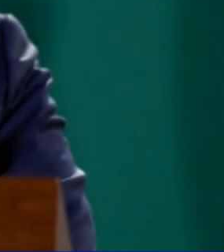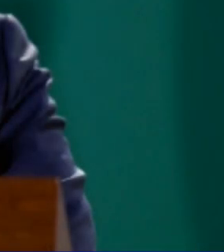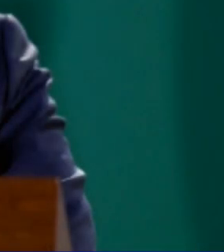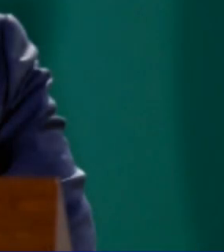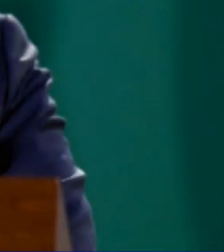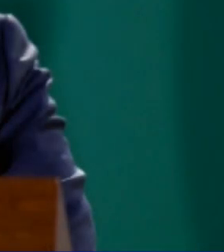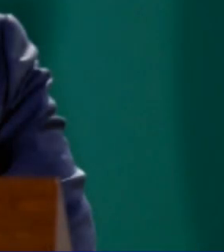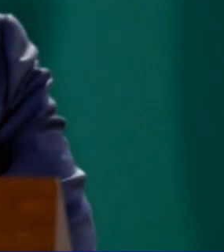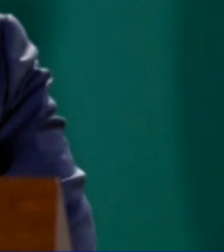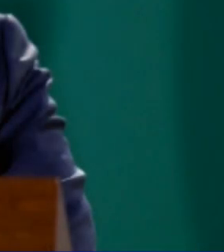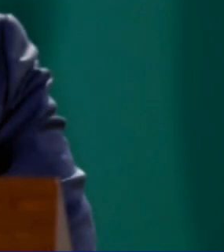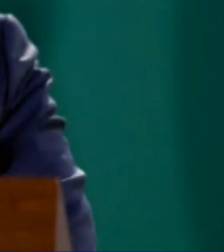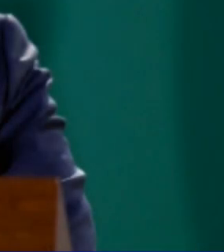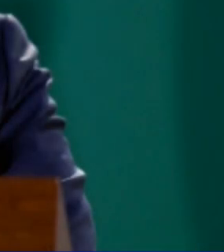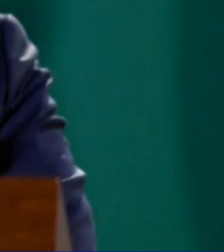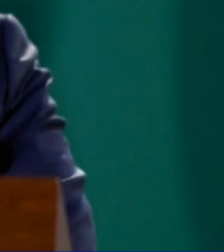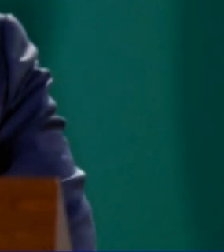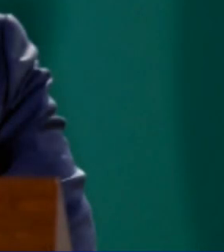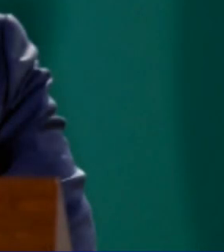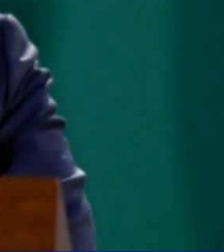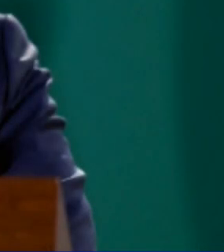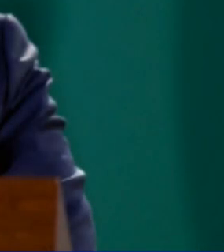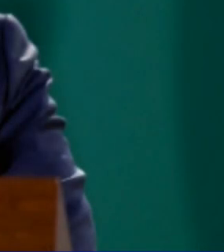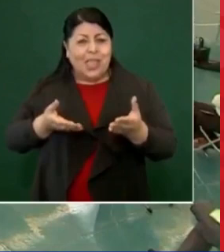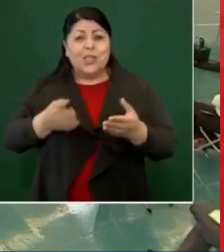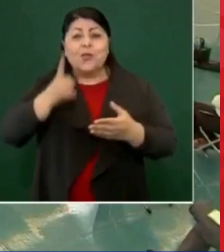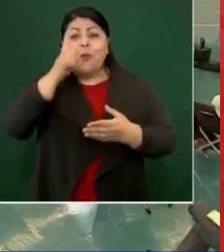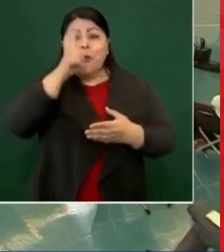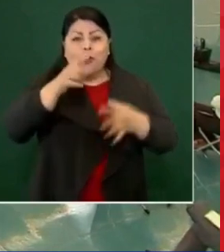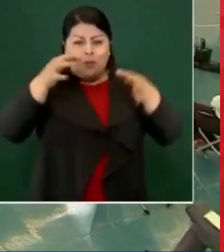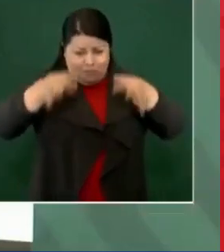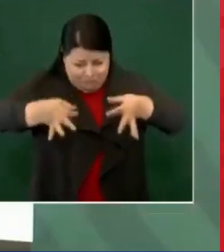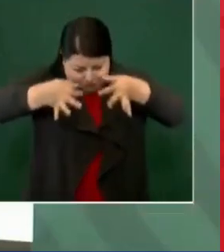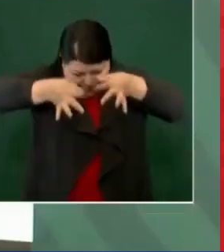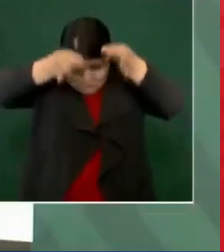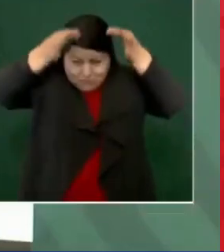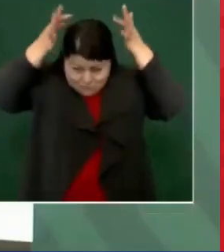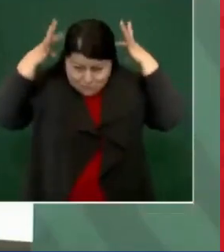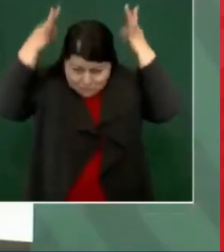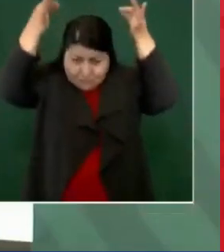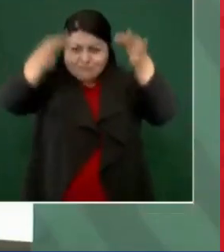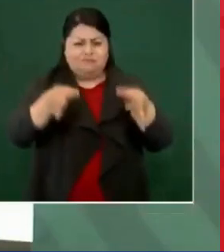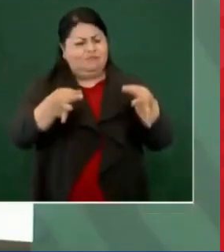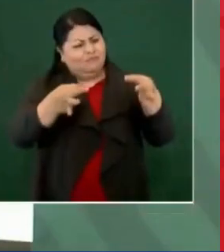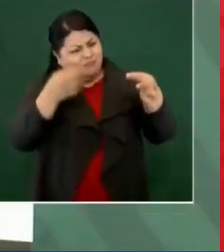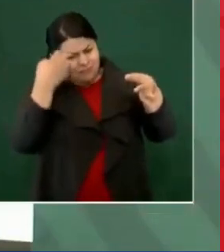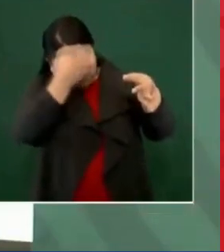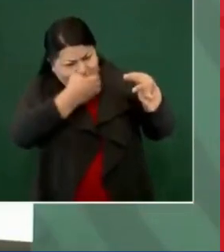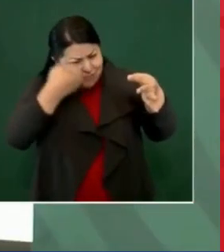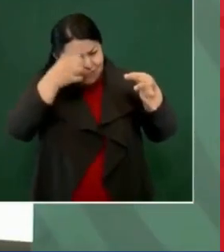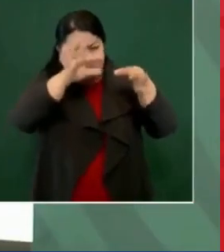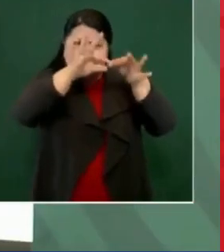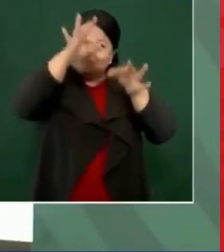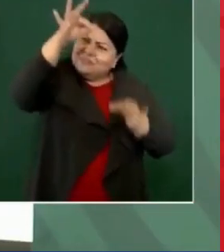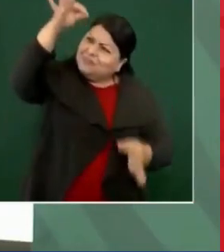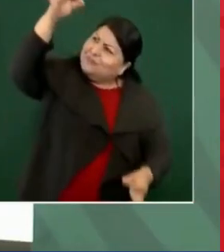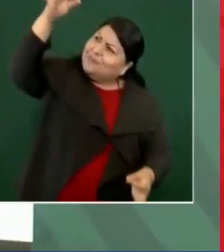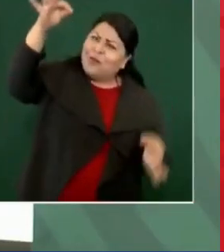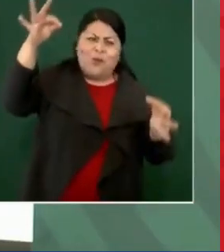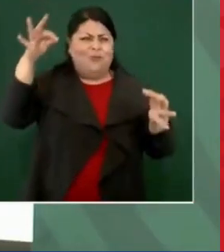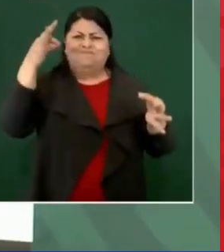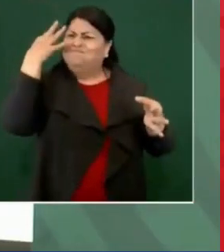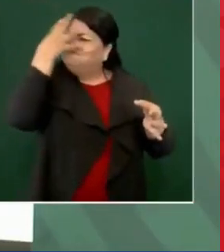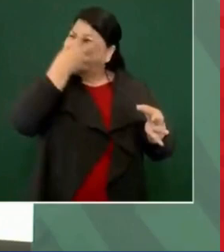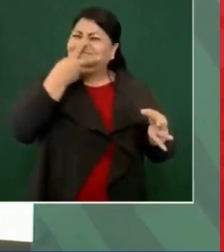México. Lo di uno por uno y a verlos, bellísimos,